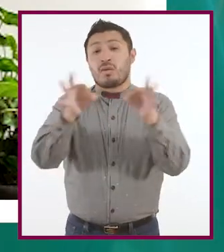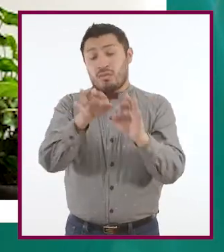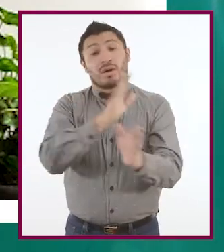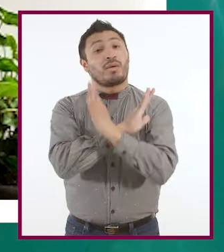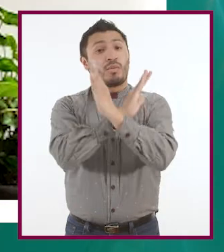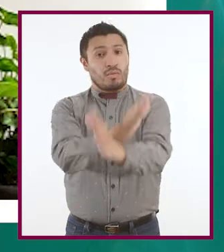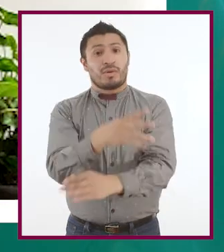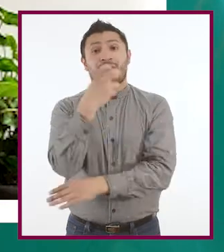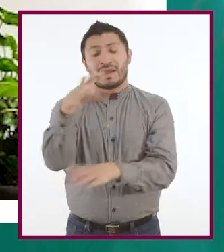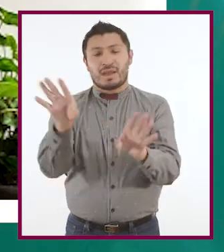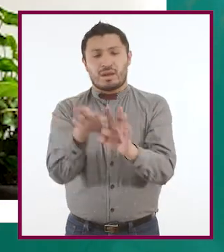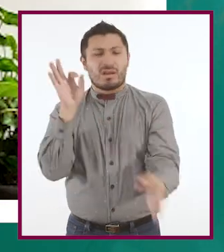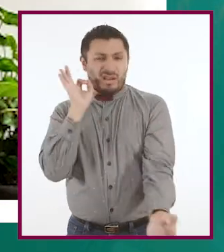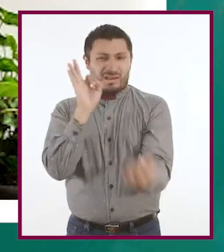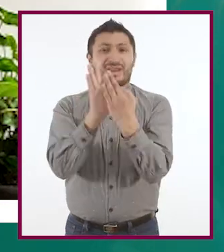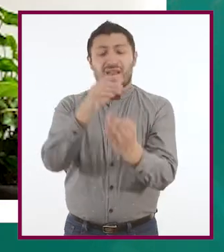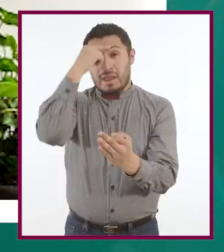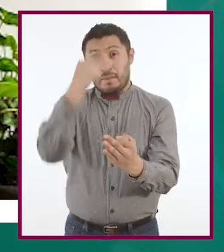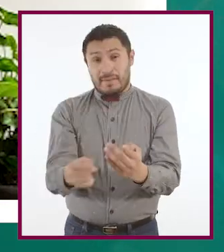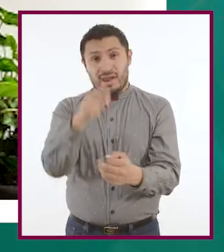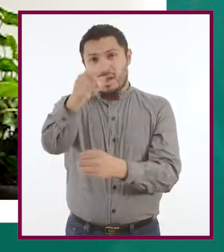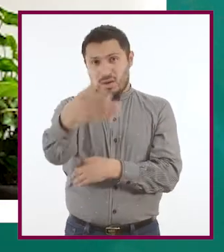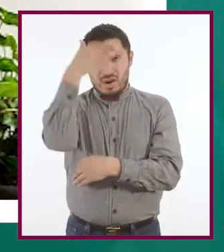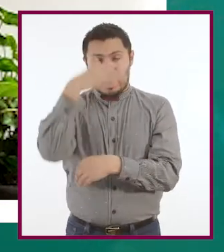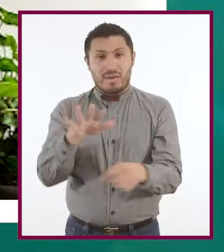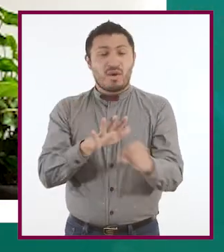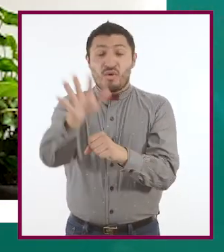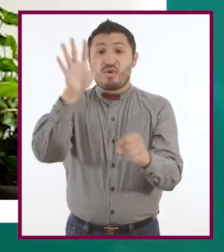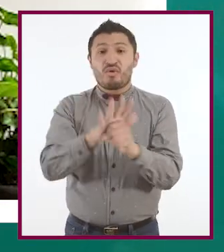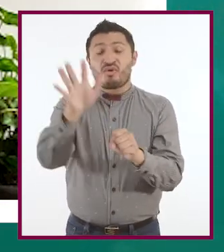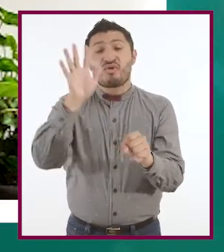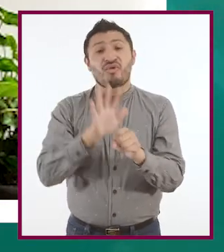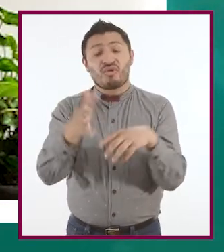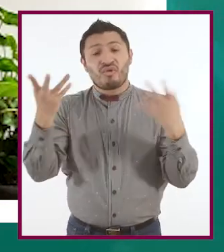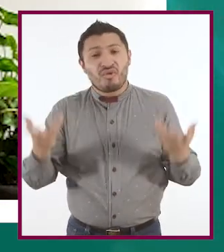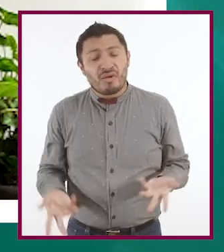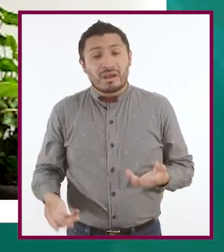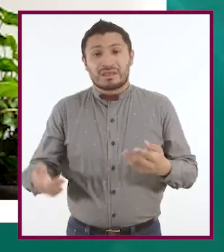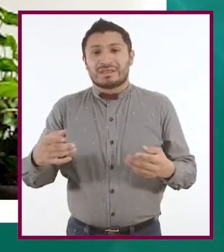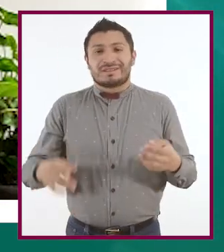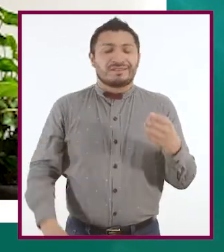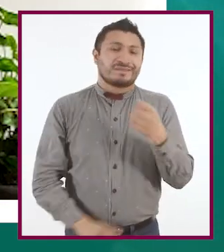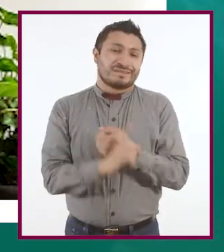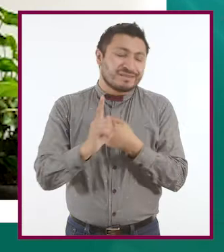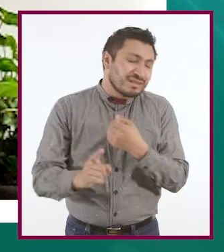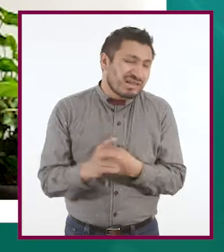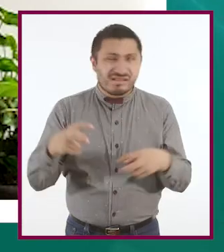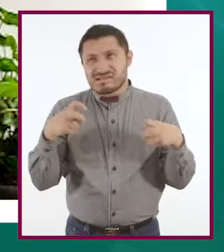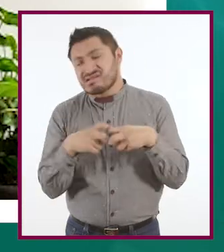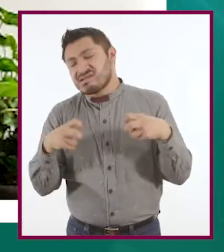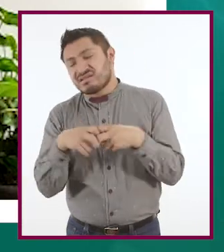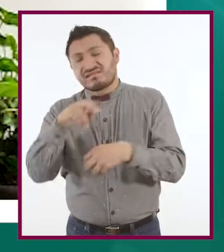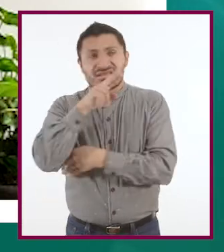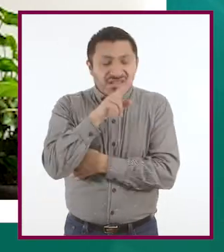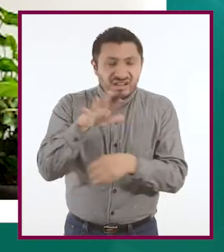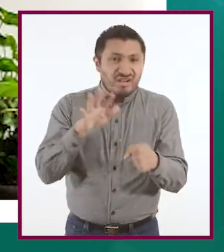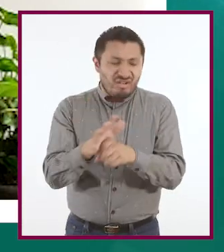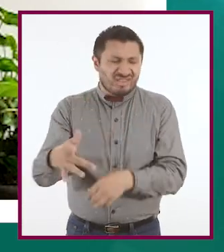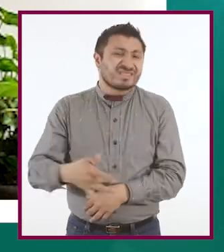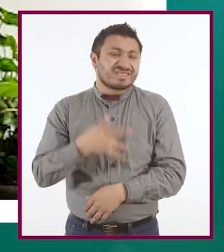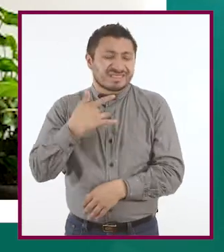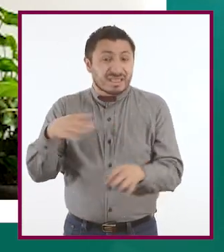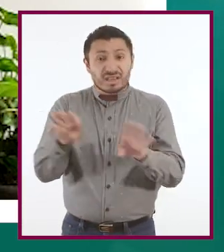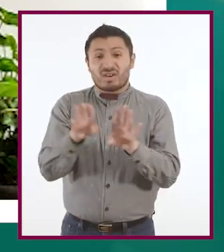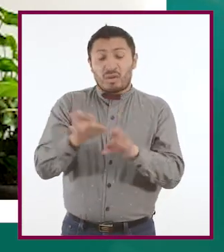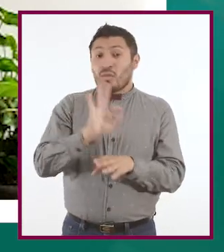entonces es estar cerca de ellos para saber cuáles son sus inquietudes, en dónde se sienten presionados, si es que en